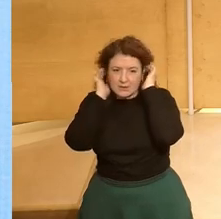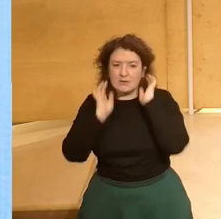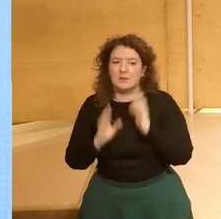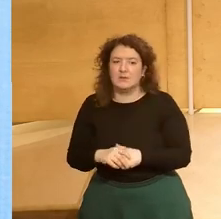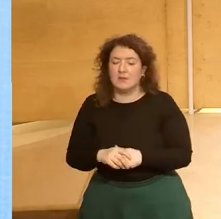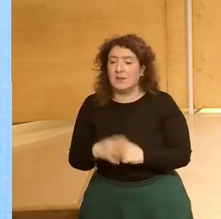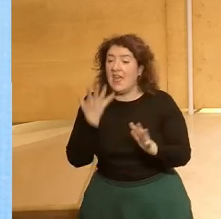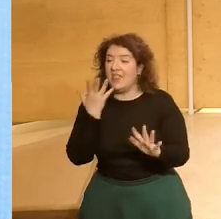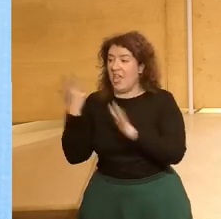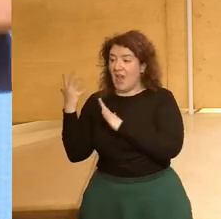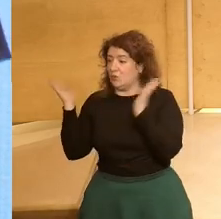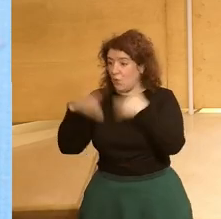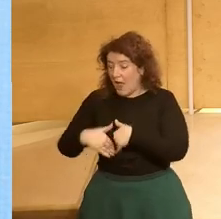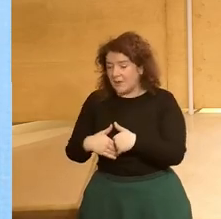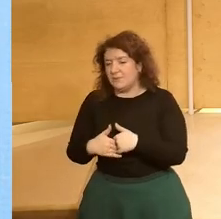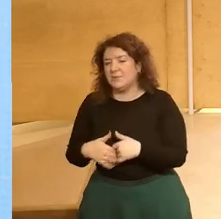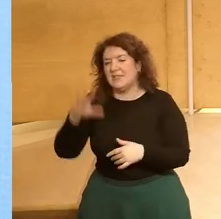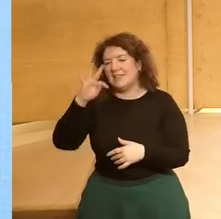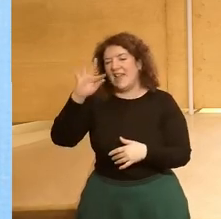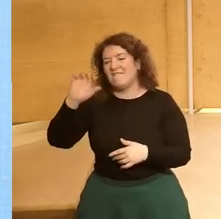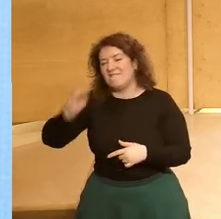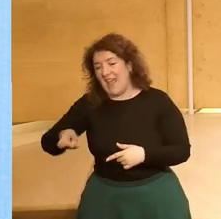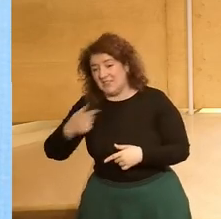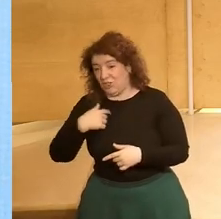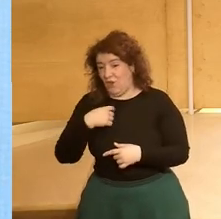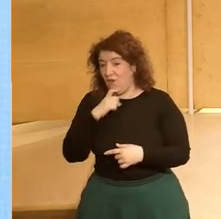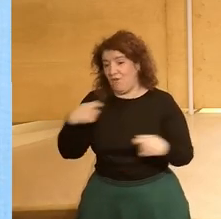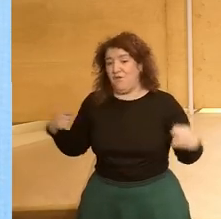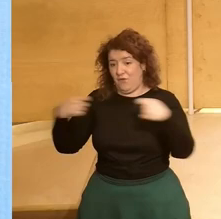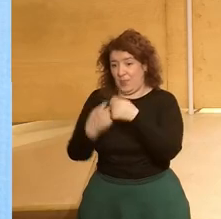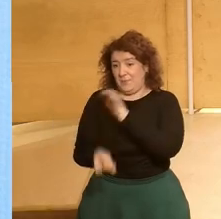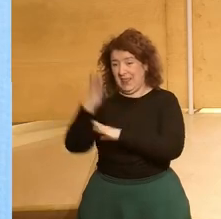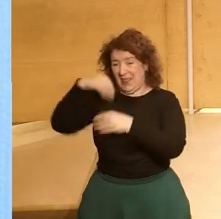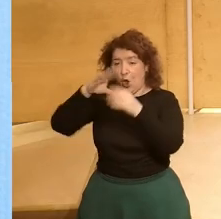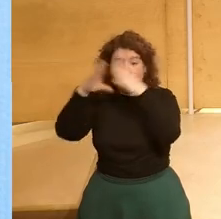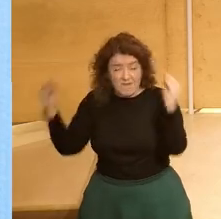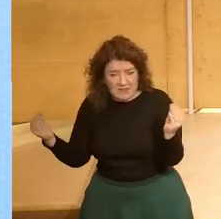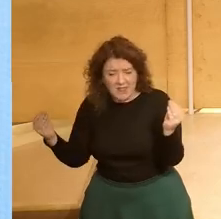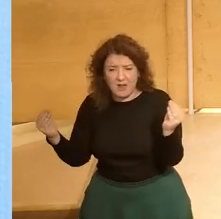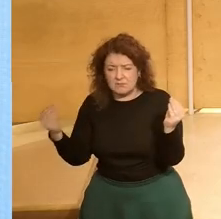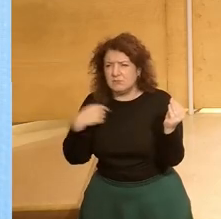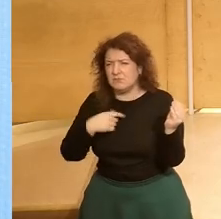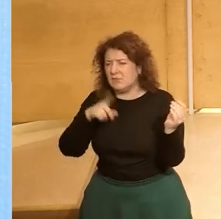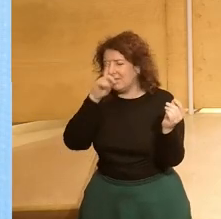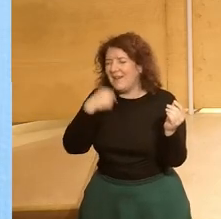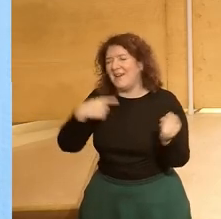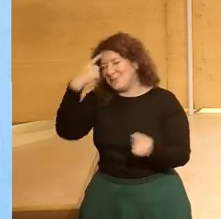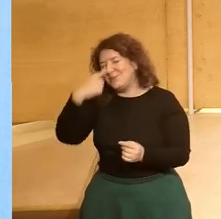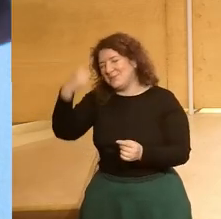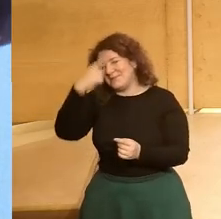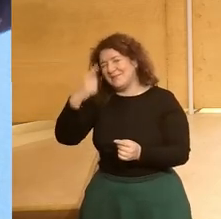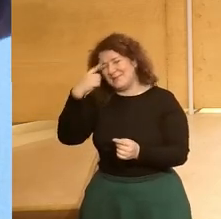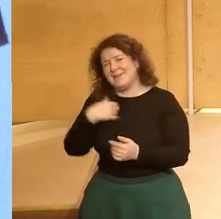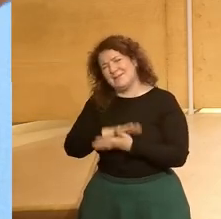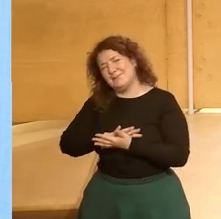no existía hace 10 años tanto TechFest que fue el evento que yo cofundé en la universidad y me trae mucha nostalgia porque hace ya unos